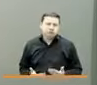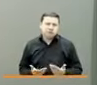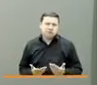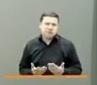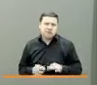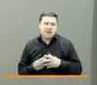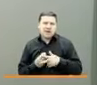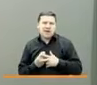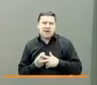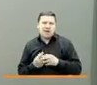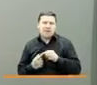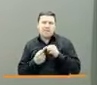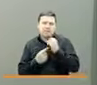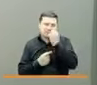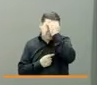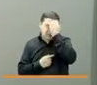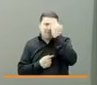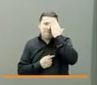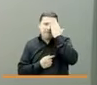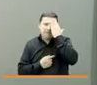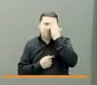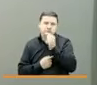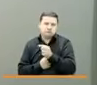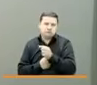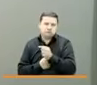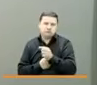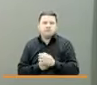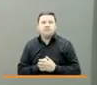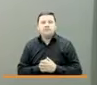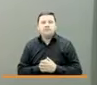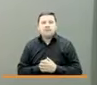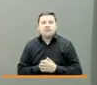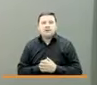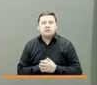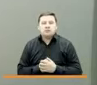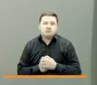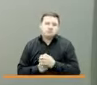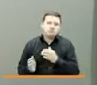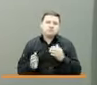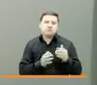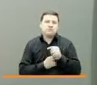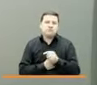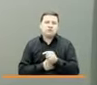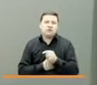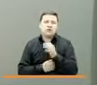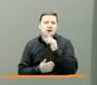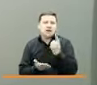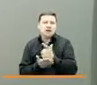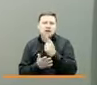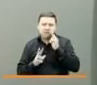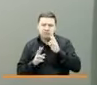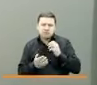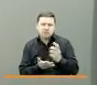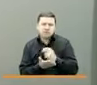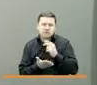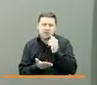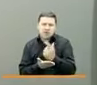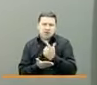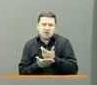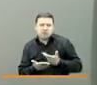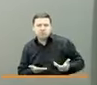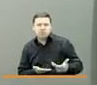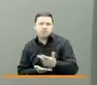herramienta principal de memoria que hemos tenido con ustedes. Y la otra es el libro de investigación donde